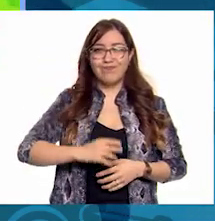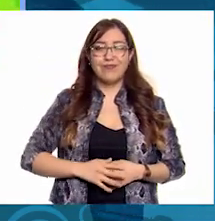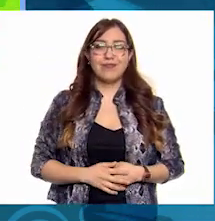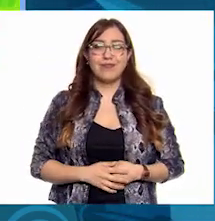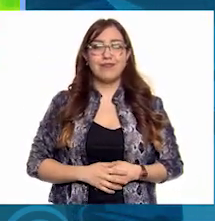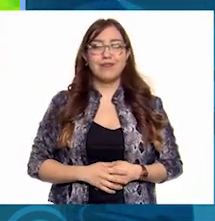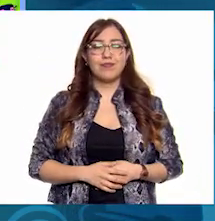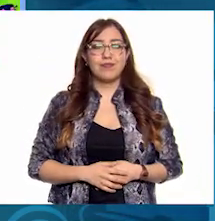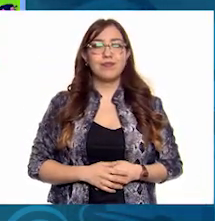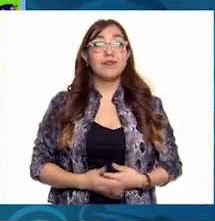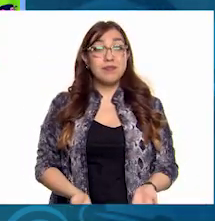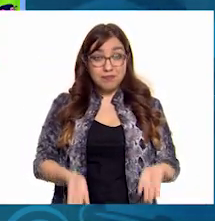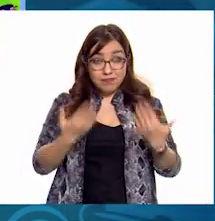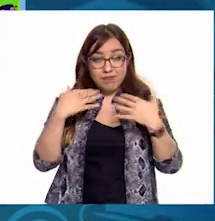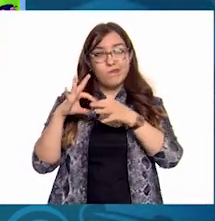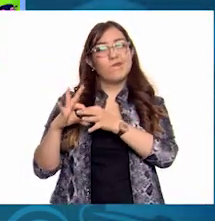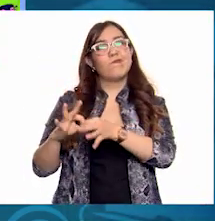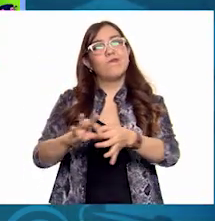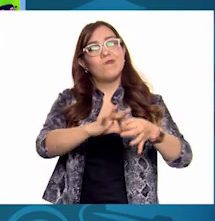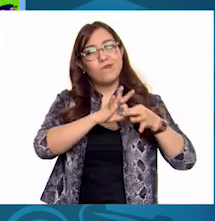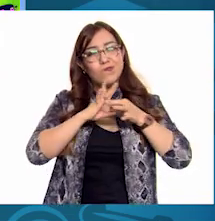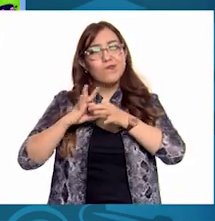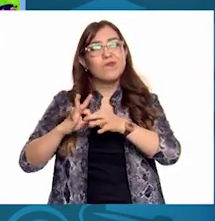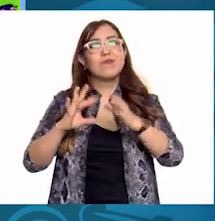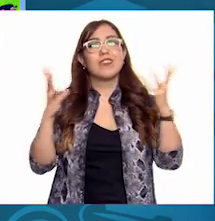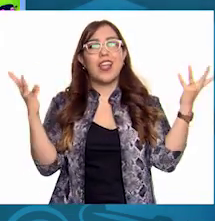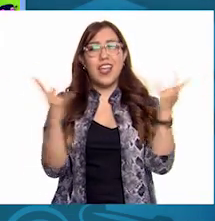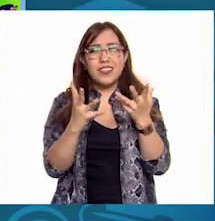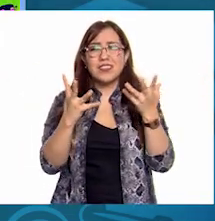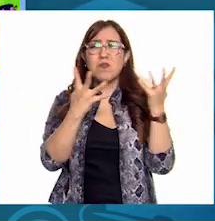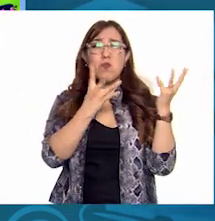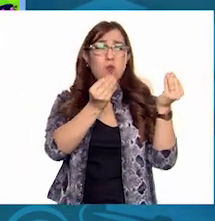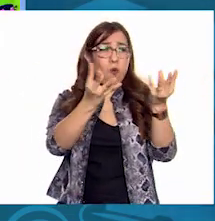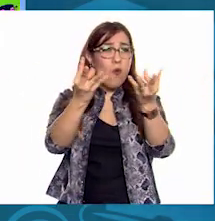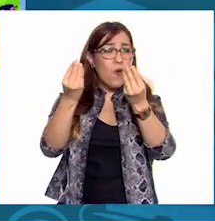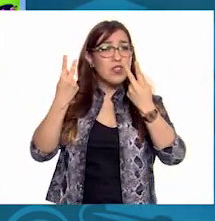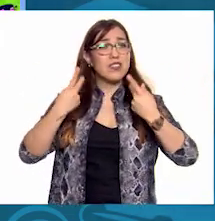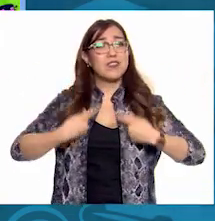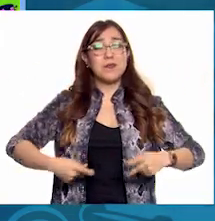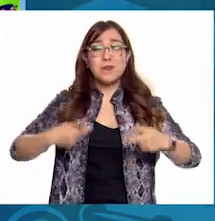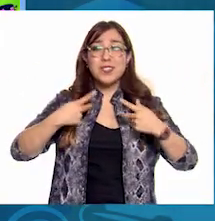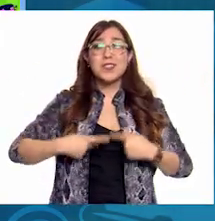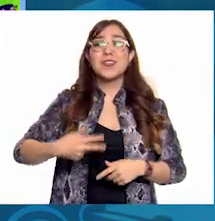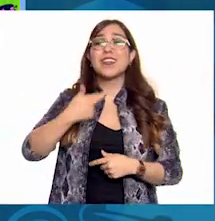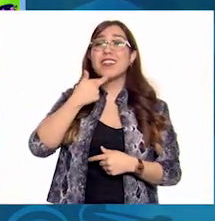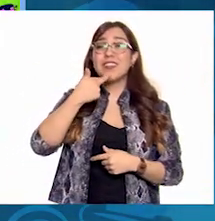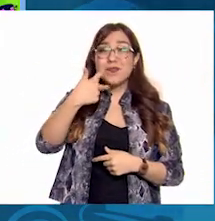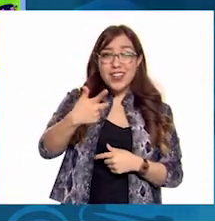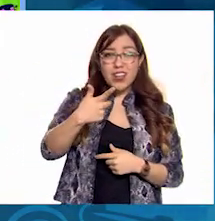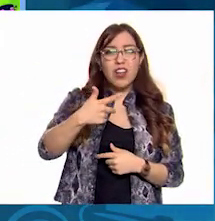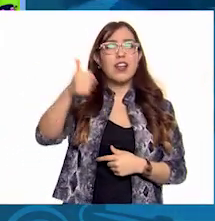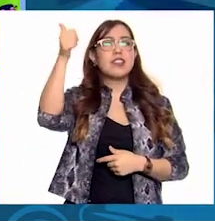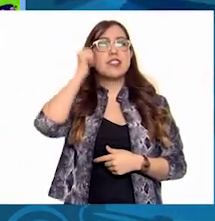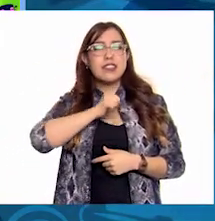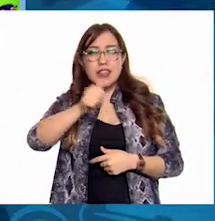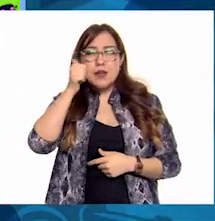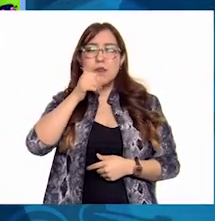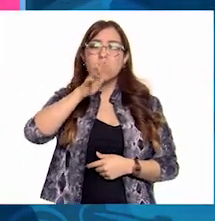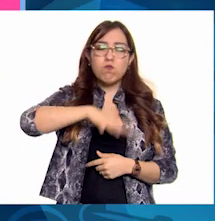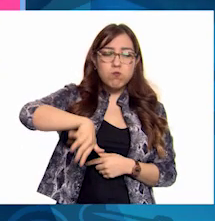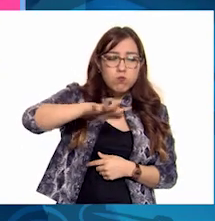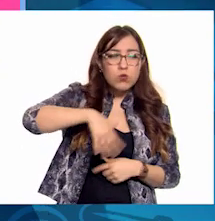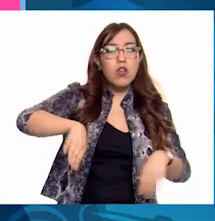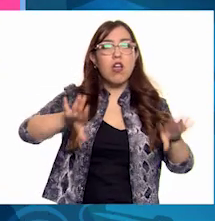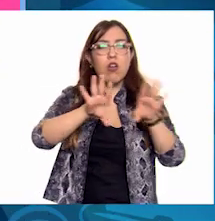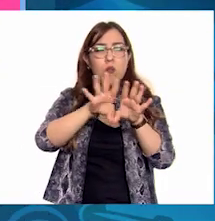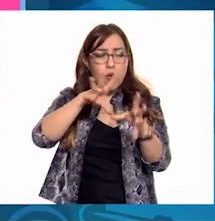Adiámoslo juntos, porque somos muchos y es mejor Siempre cruzando, siempre reciclando con amor